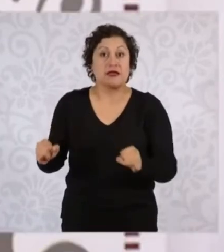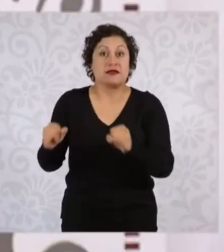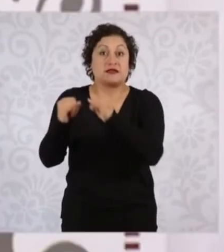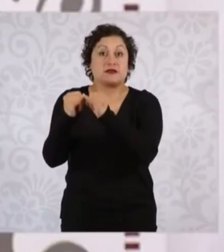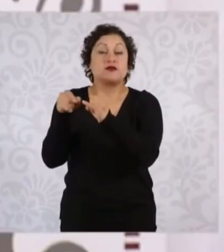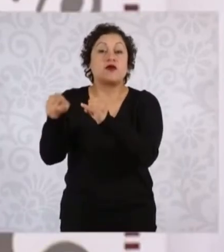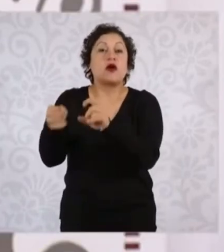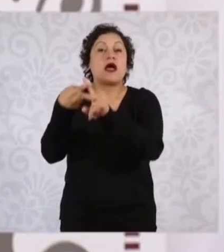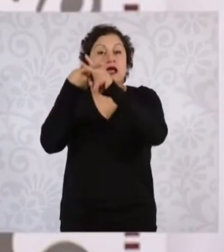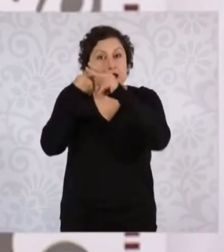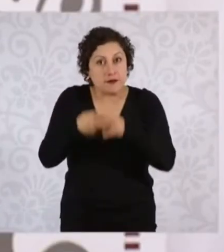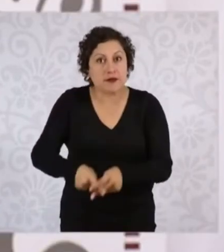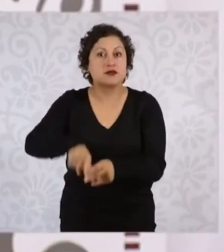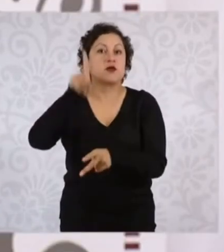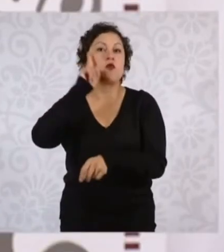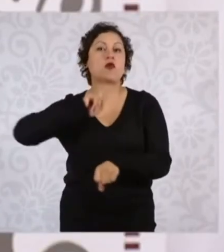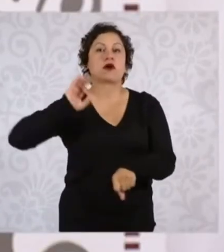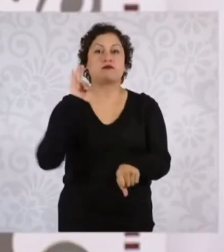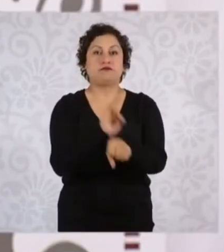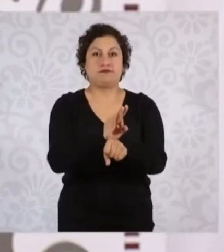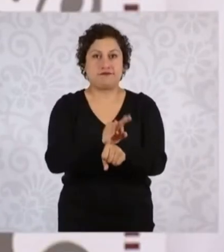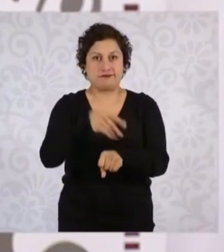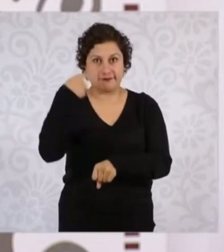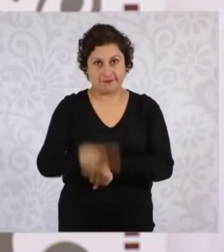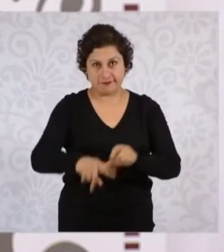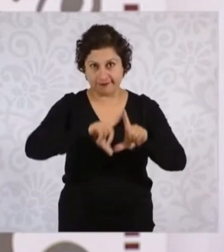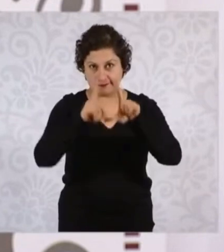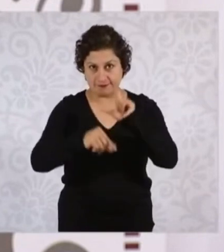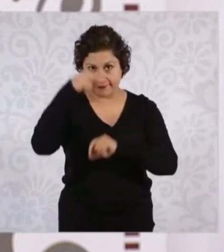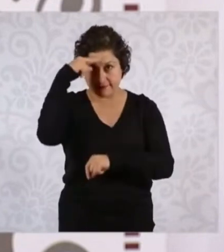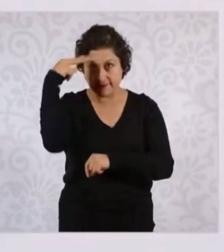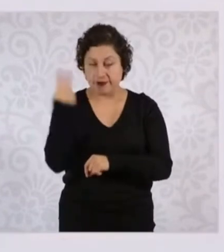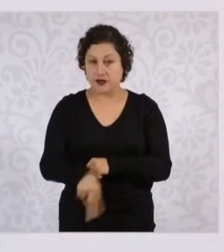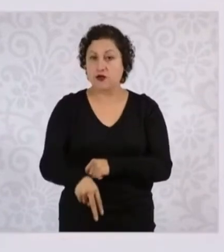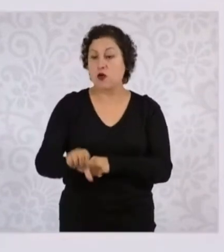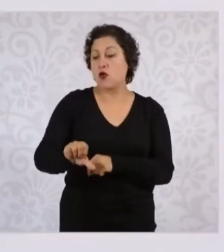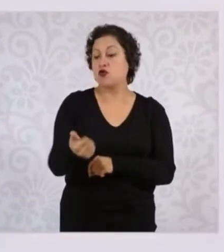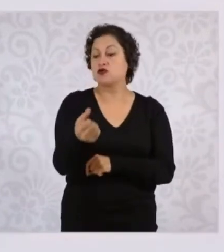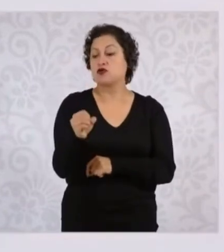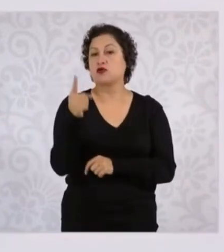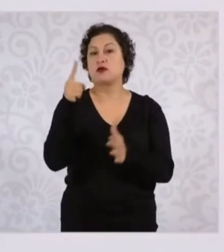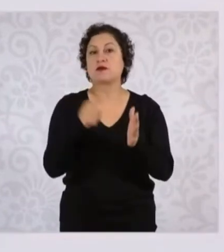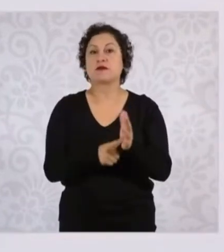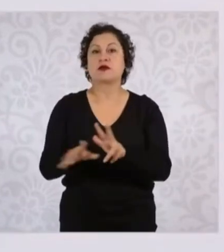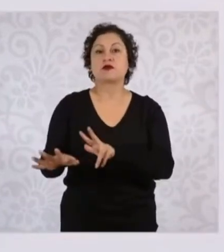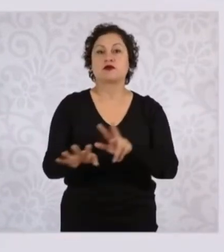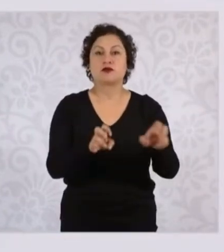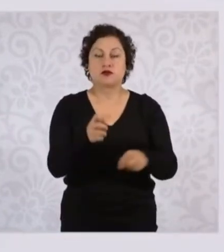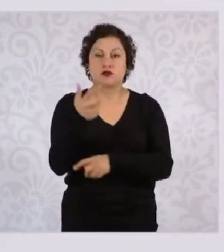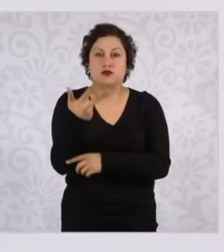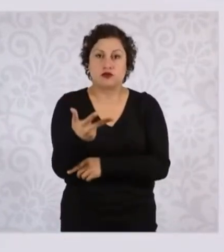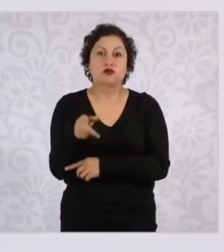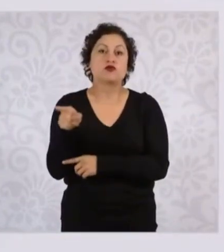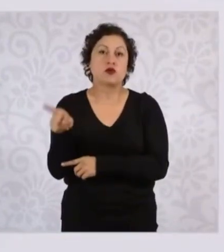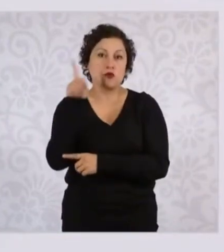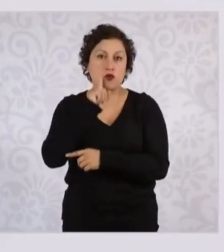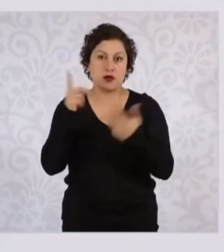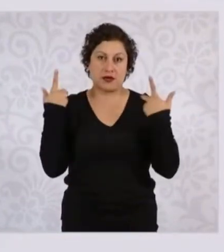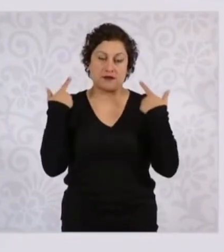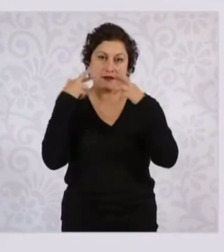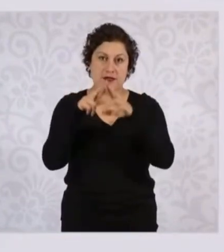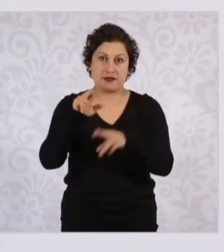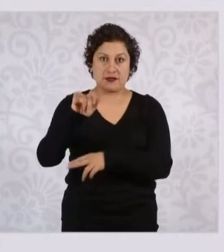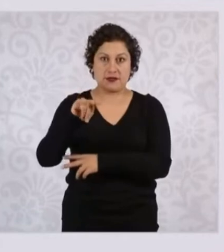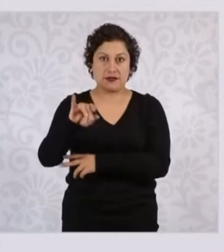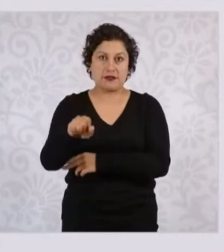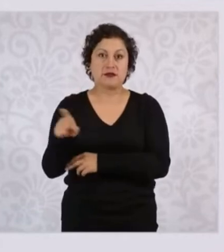feminismo mexicano. El 11 de octubre de 1908, Rita Cetina Gutiérrez murió a causa de